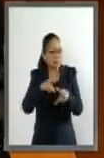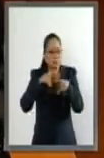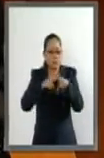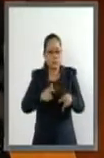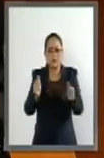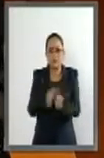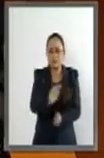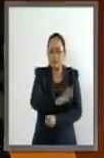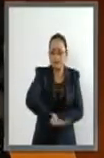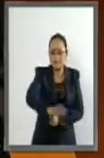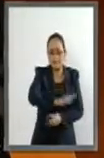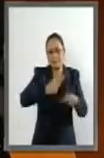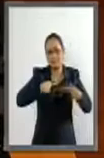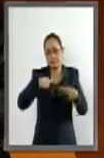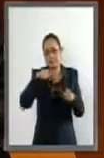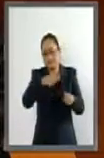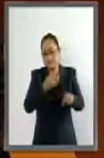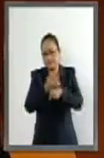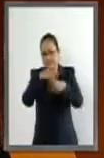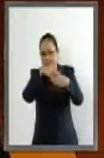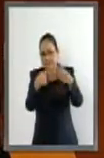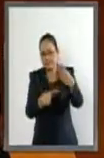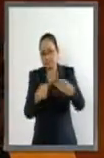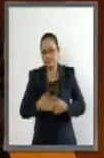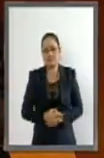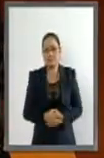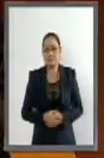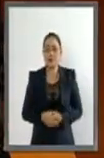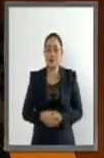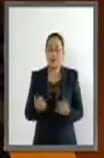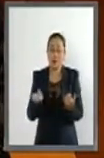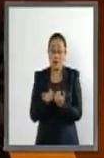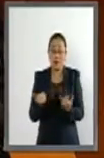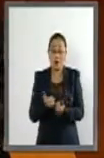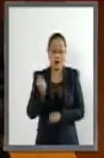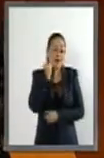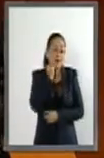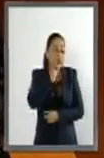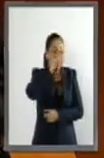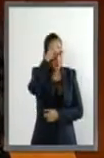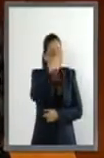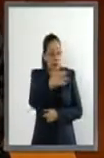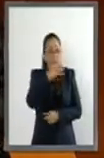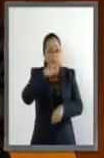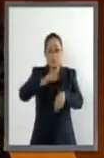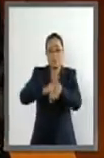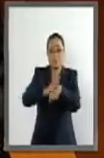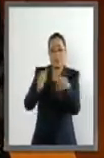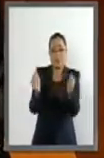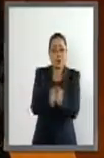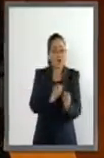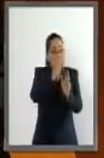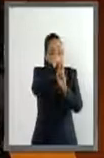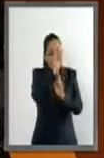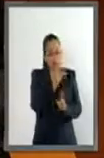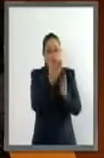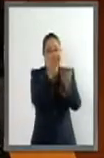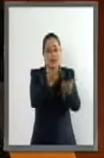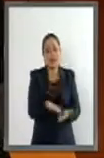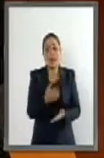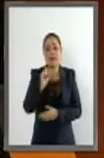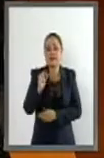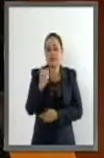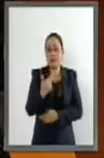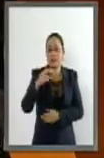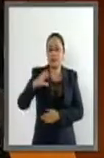damnificados. Asimismo, el Senado de la República exhorta respetuosamente a la Secretaría de